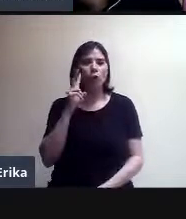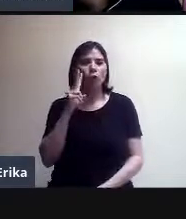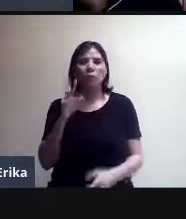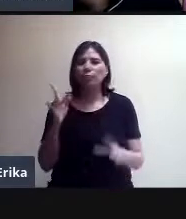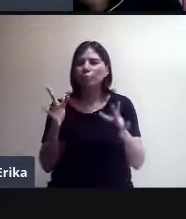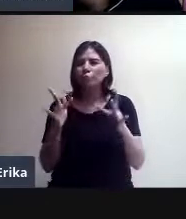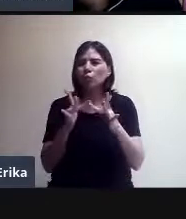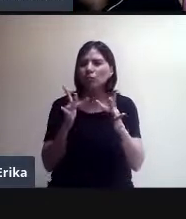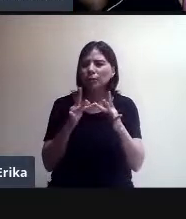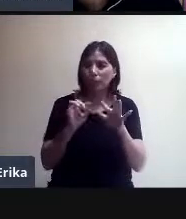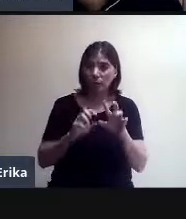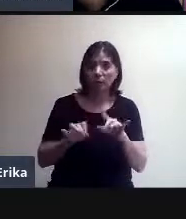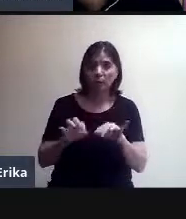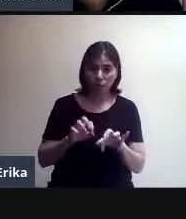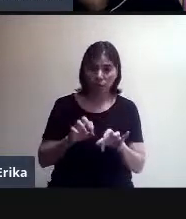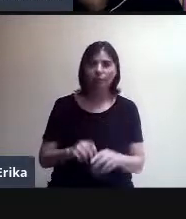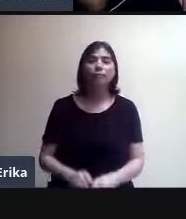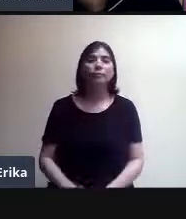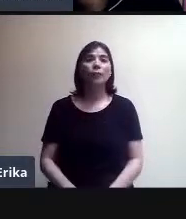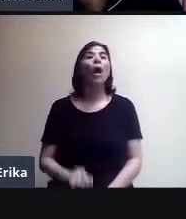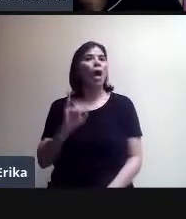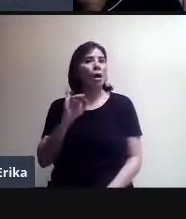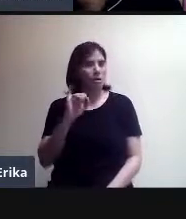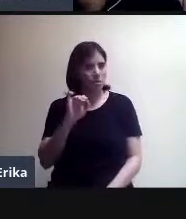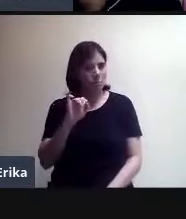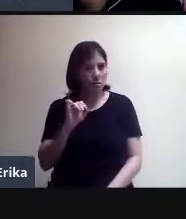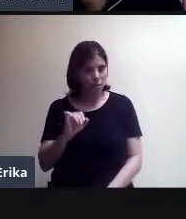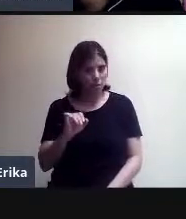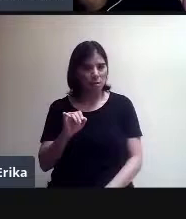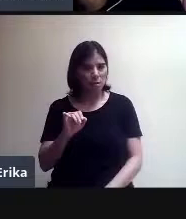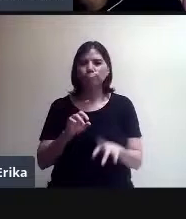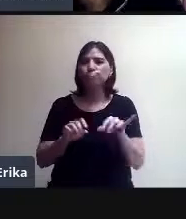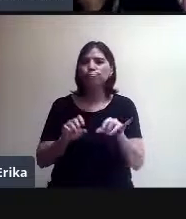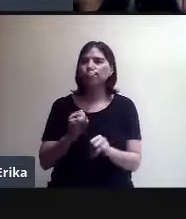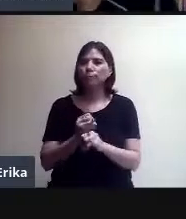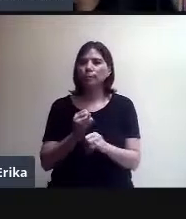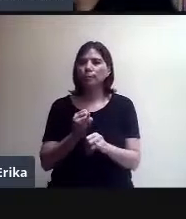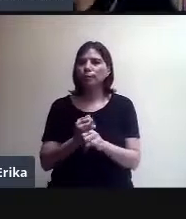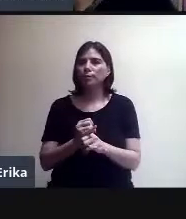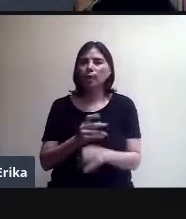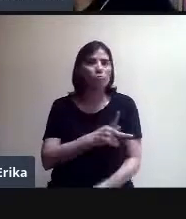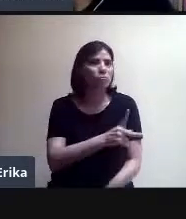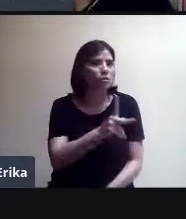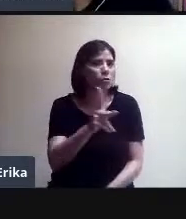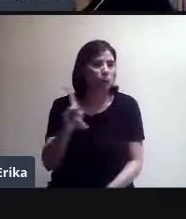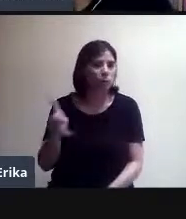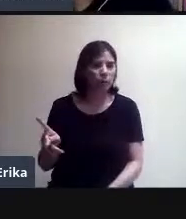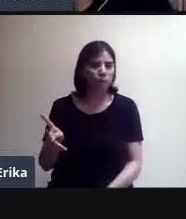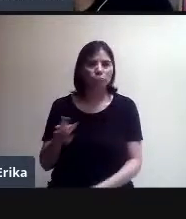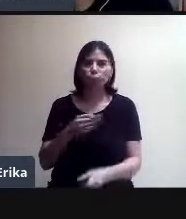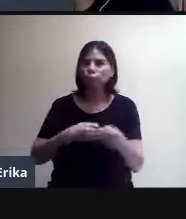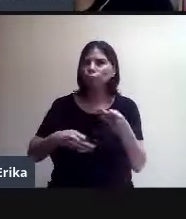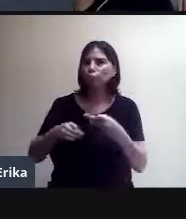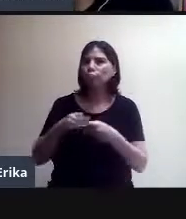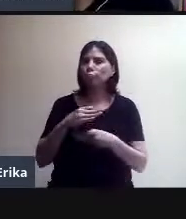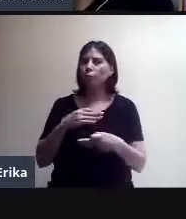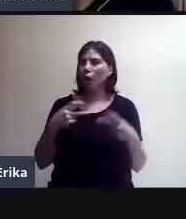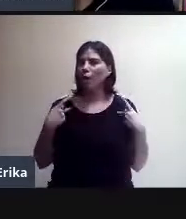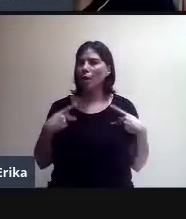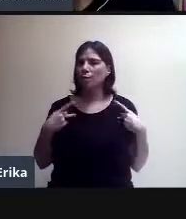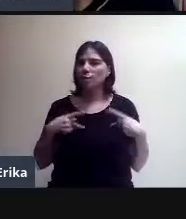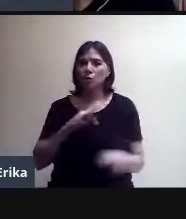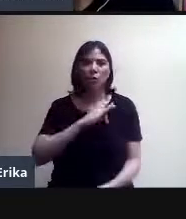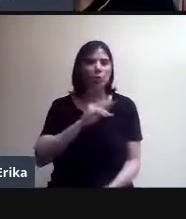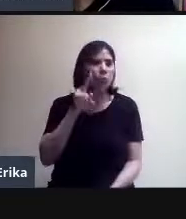Sí. Sí, porque el chat es público. Todos los participantes ven el chat, ven lo que se escribe. De hecho, es una manera social para